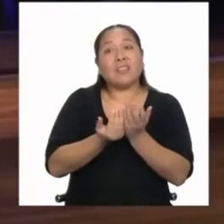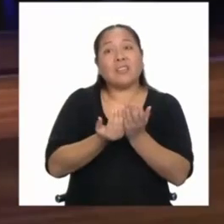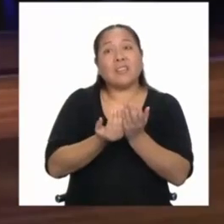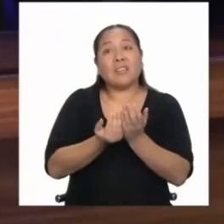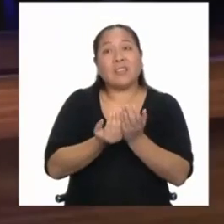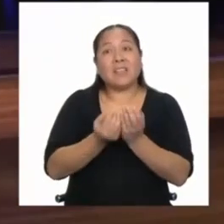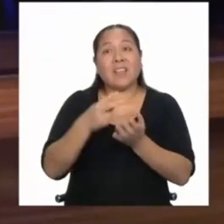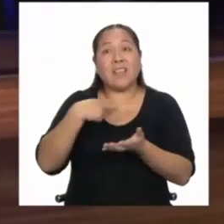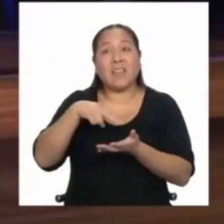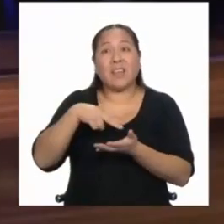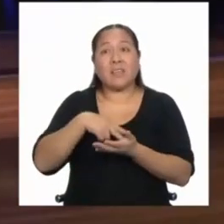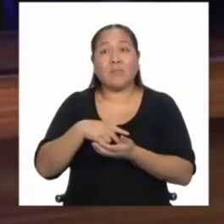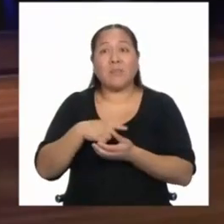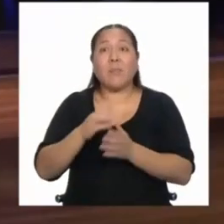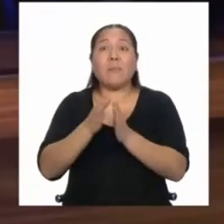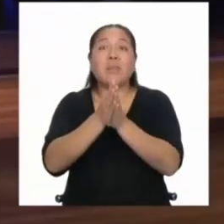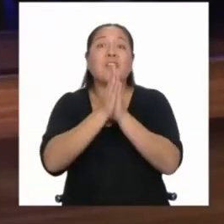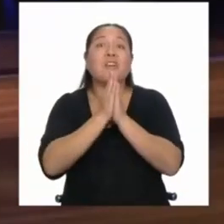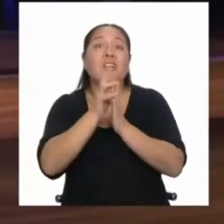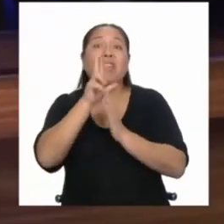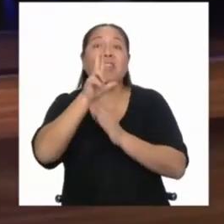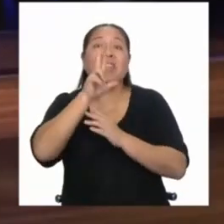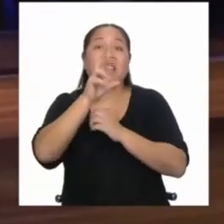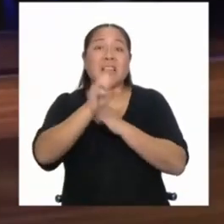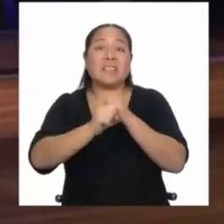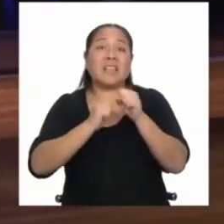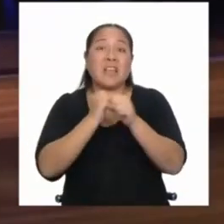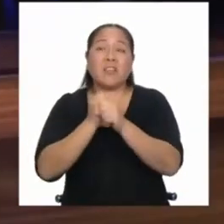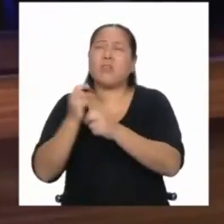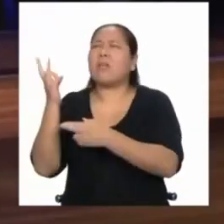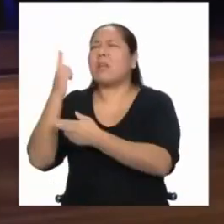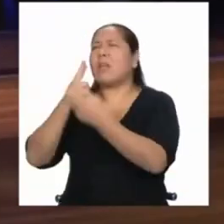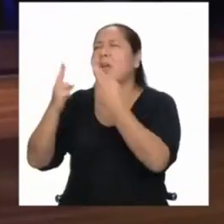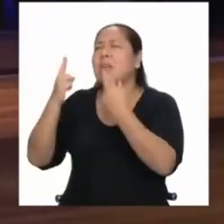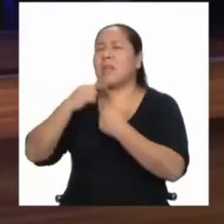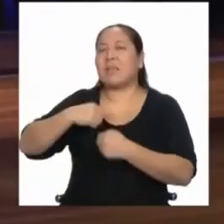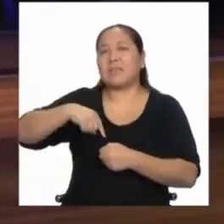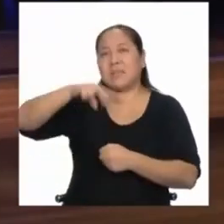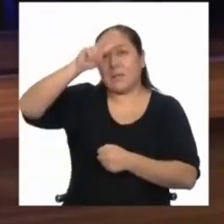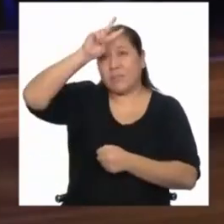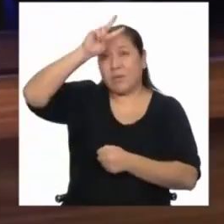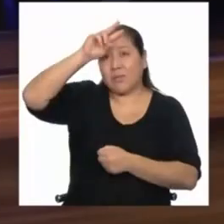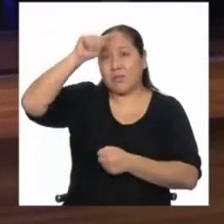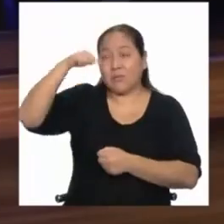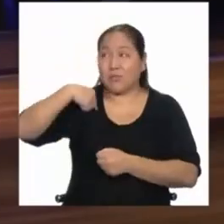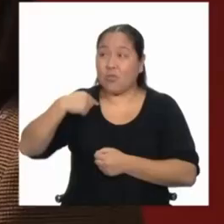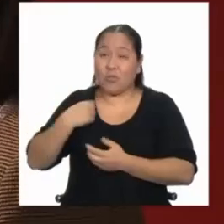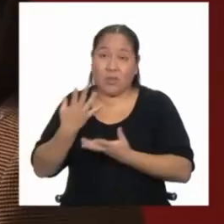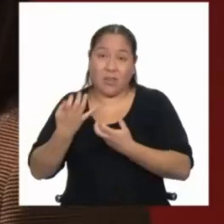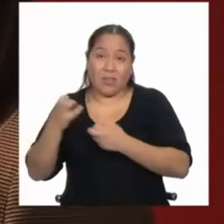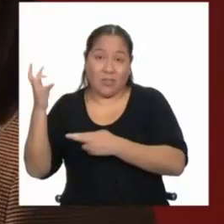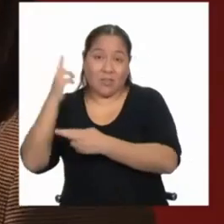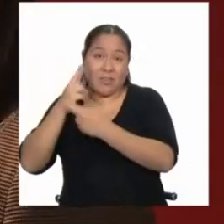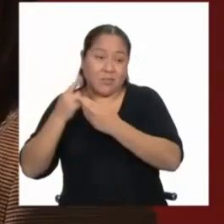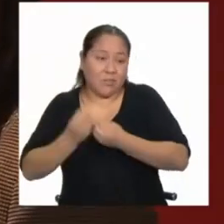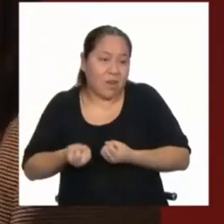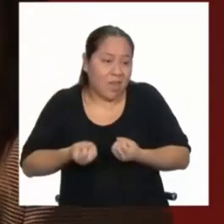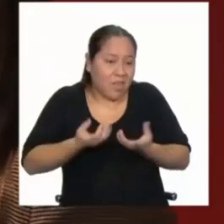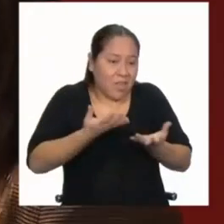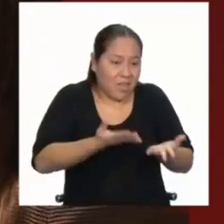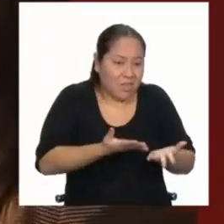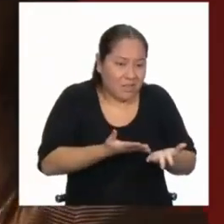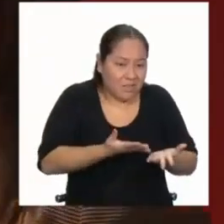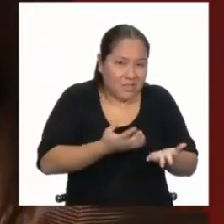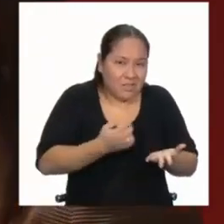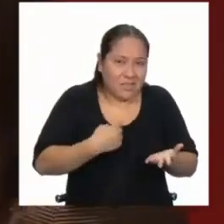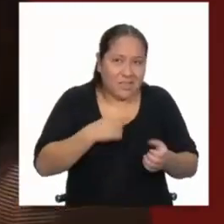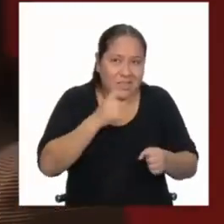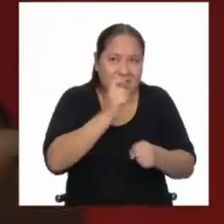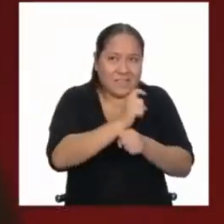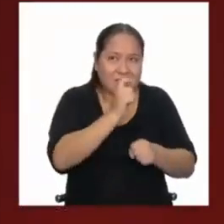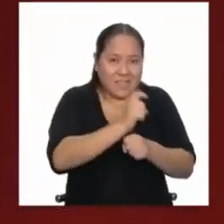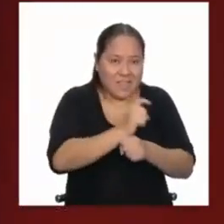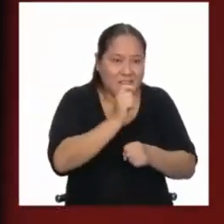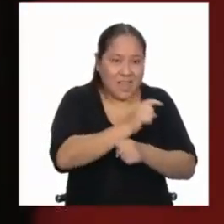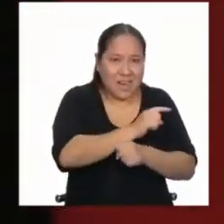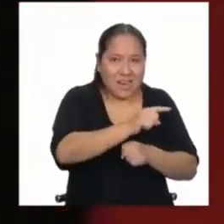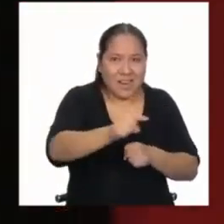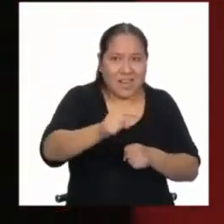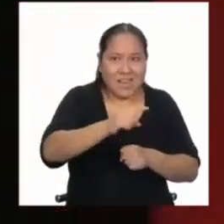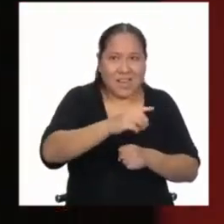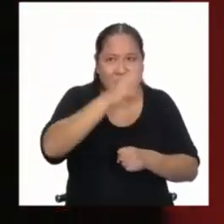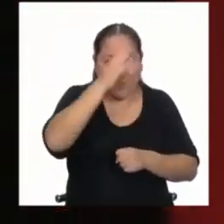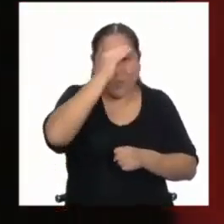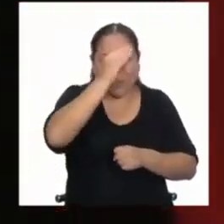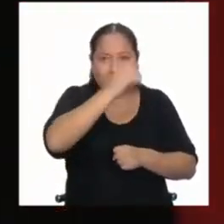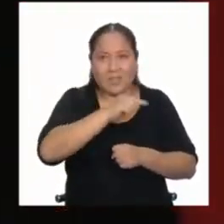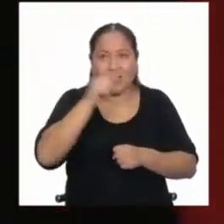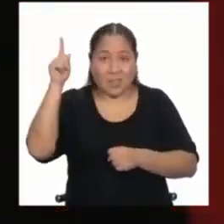Él me pidió hace tres años regresar al Perú para dar lo que él había recibido y otorgarle a los angelitos un poco